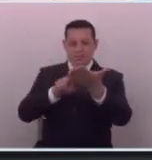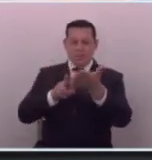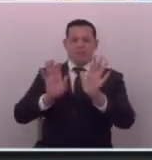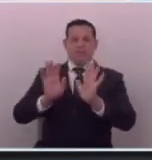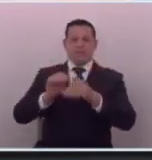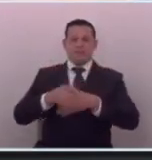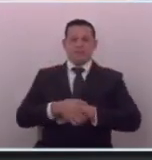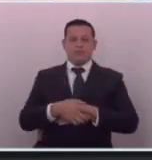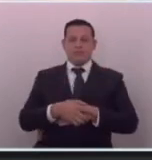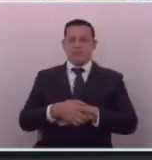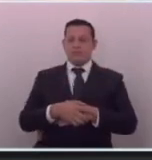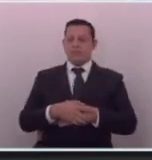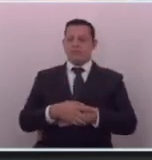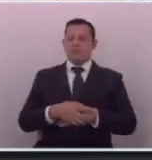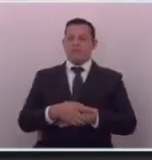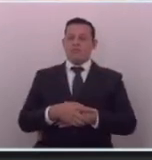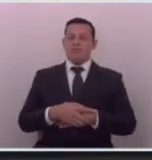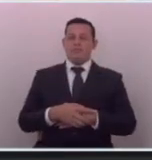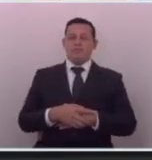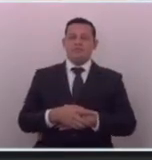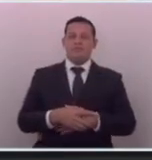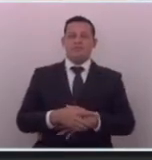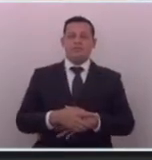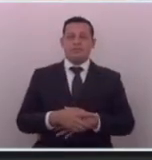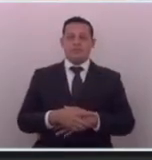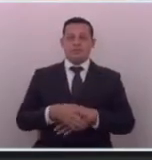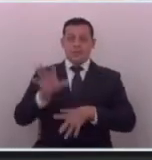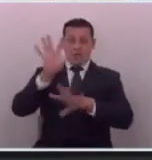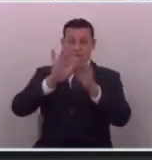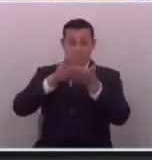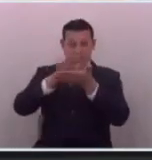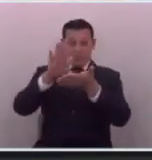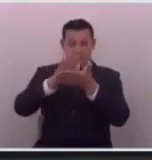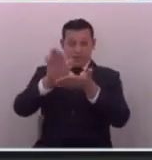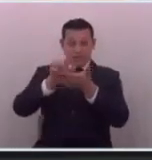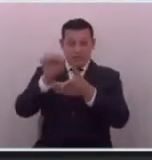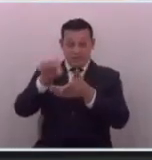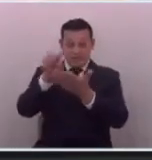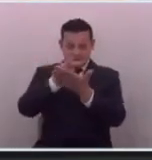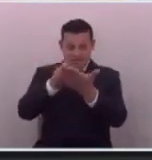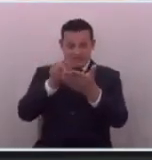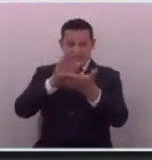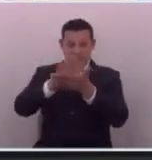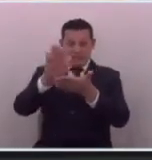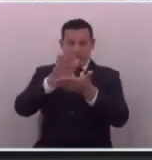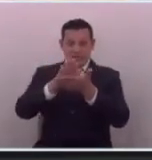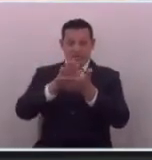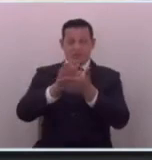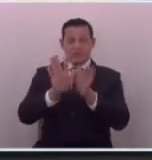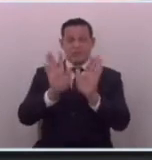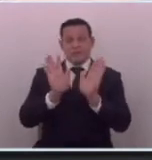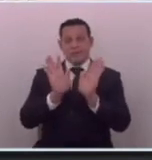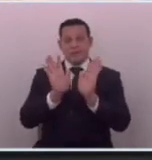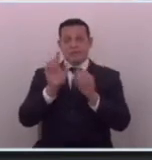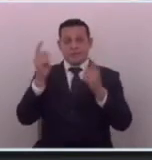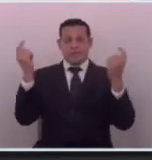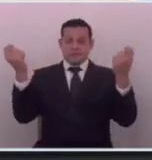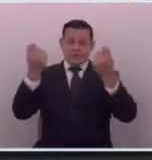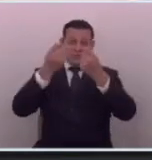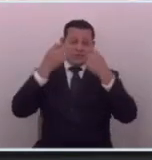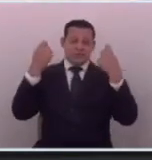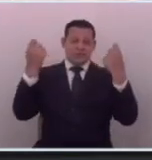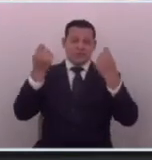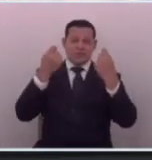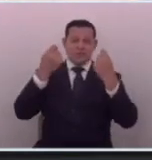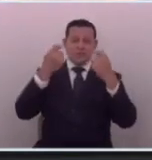valientes que quedan todavía todavía entonces es la conmemoración